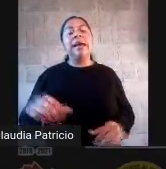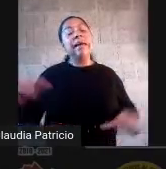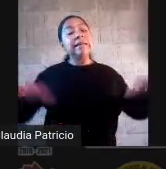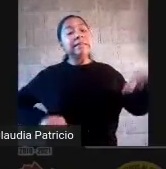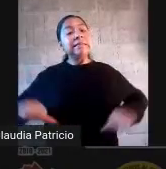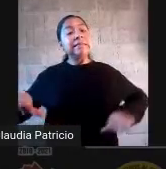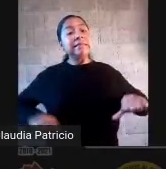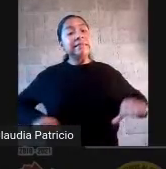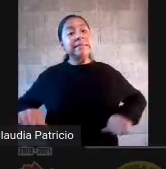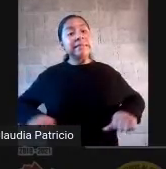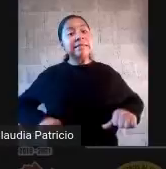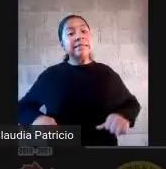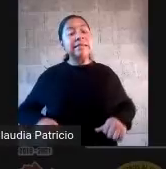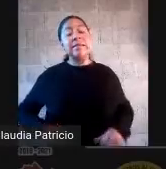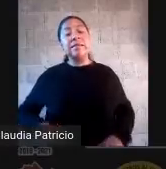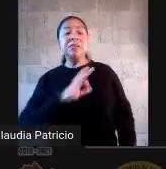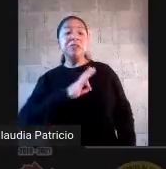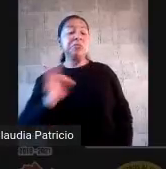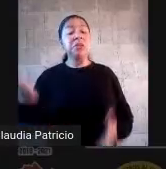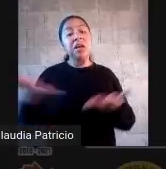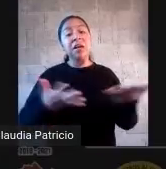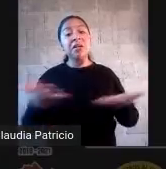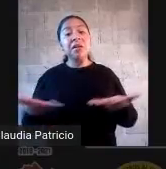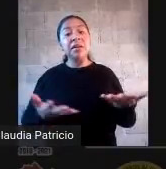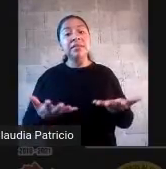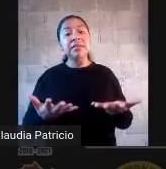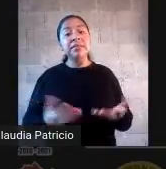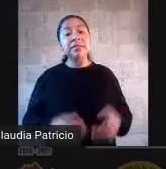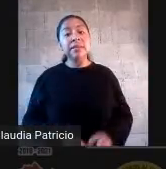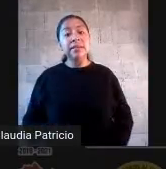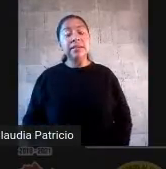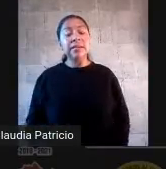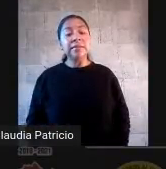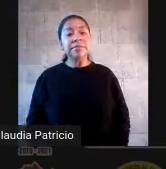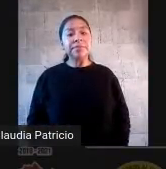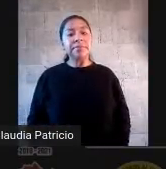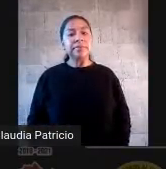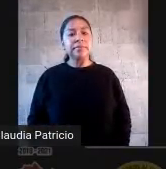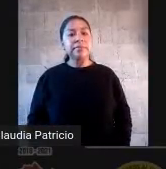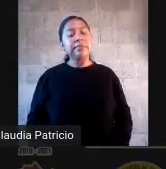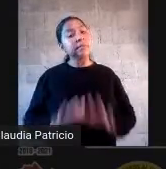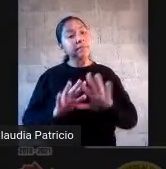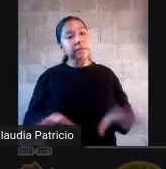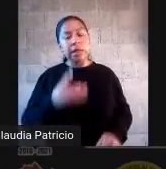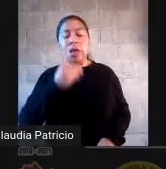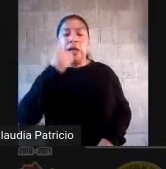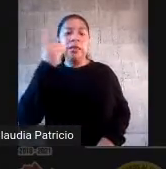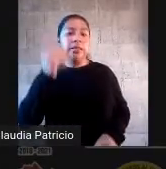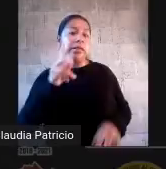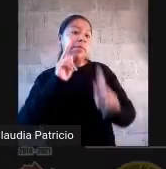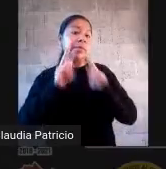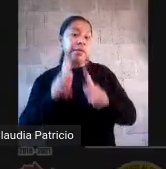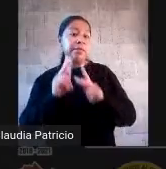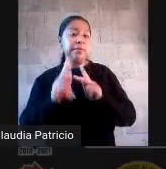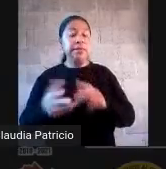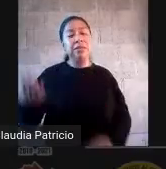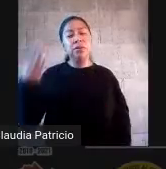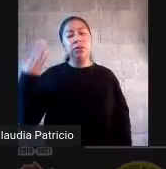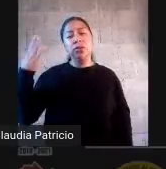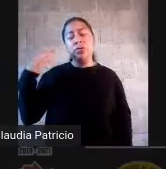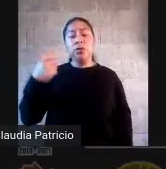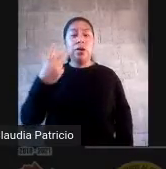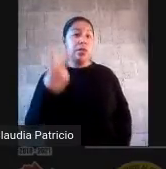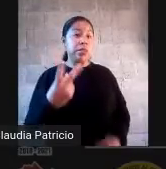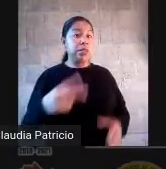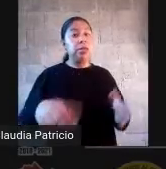sirve la exploración de saberes previos. Lo hemos dicho ya durante dos sesiones de trabajo. Es importantísimo conocer con lo